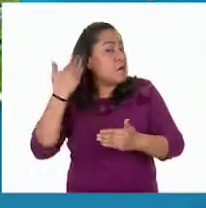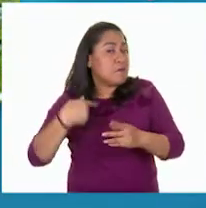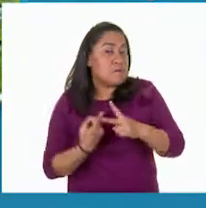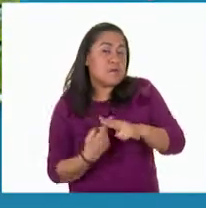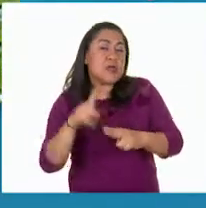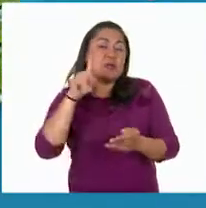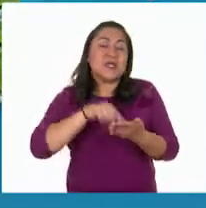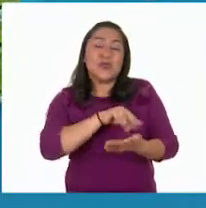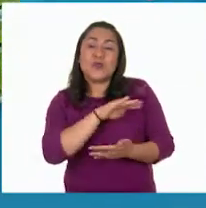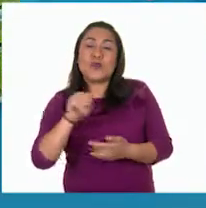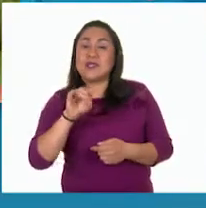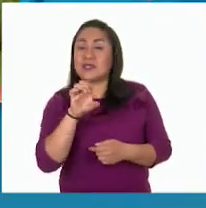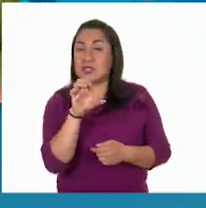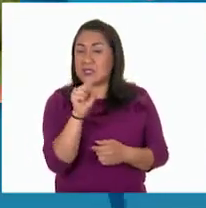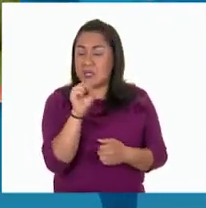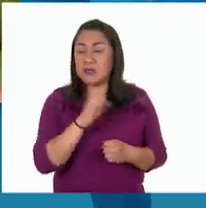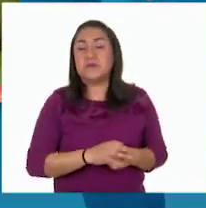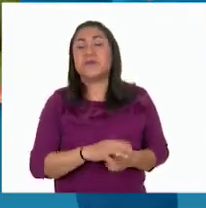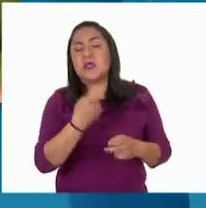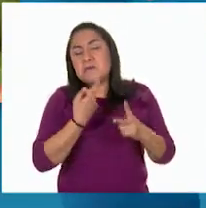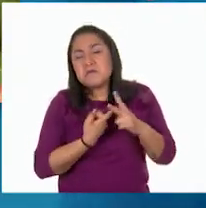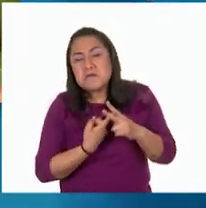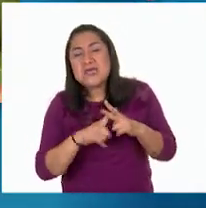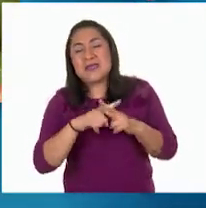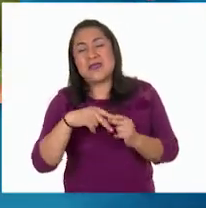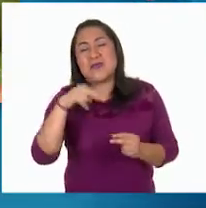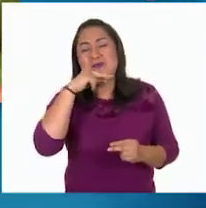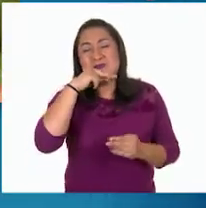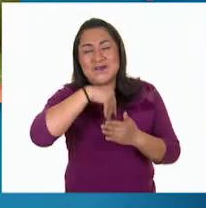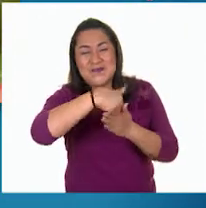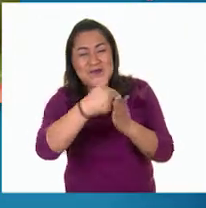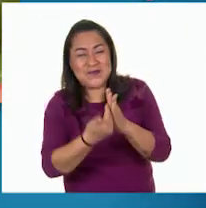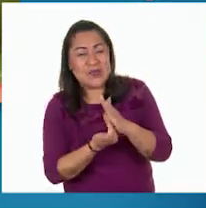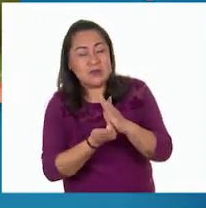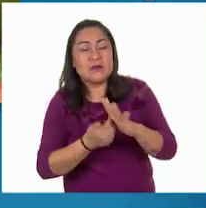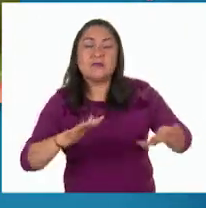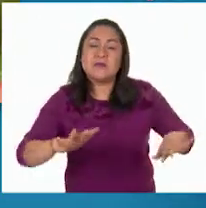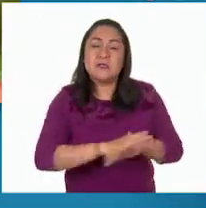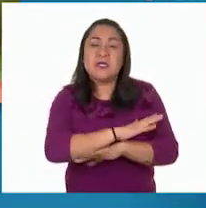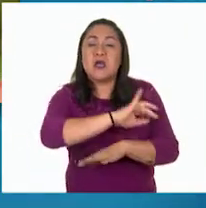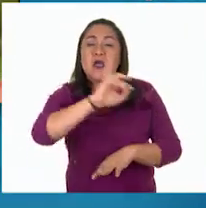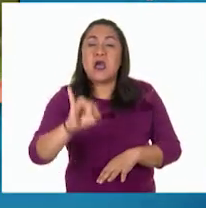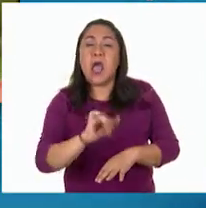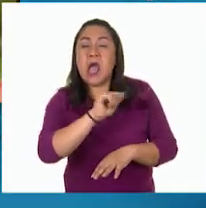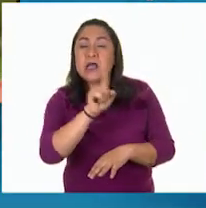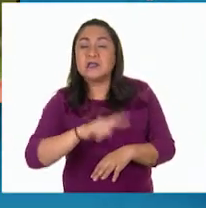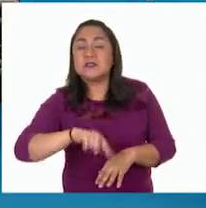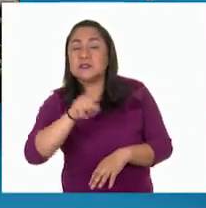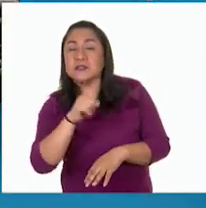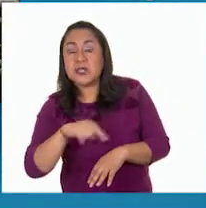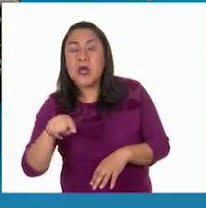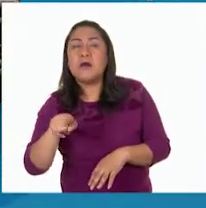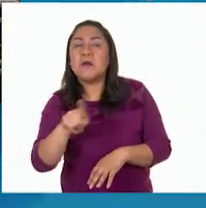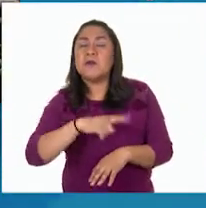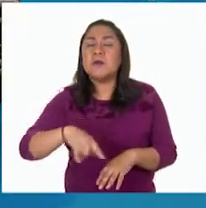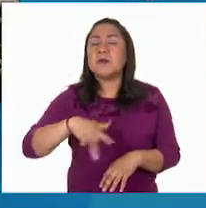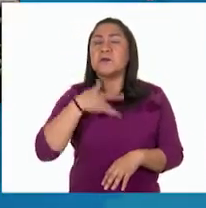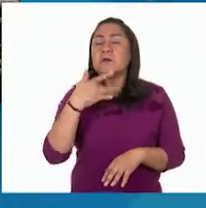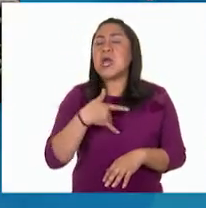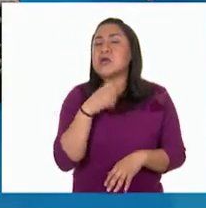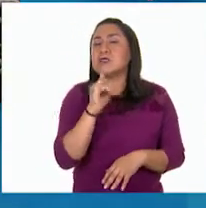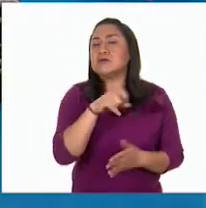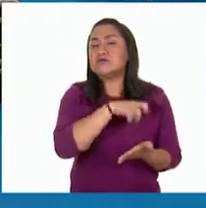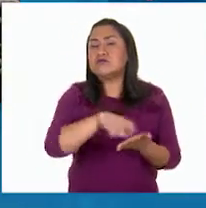de los 60, al empezar a sustituir los aguacates criollos por el JAS, gracias a la aceptación de este último en los